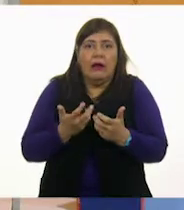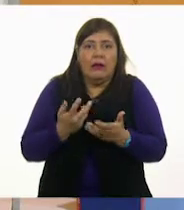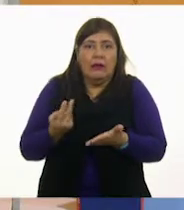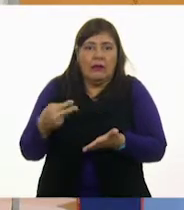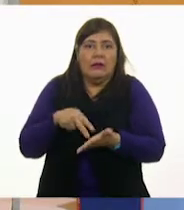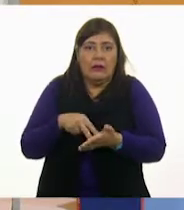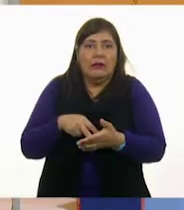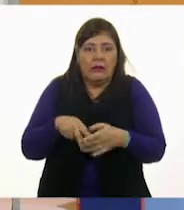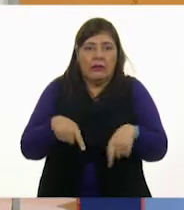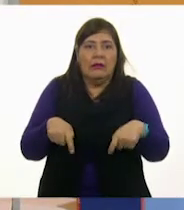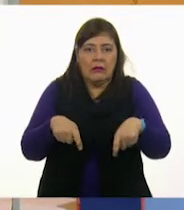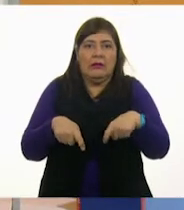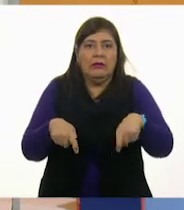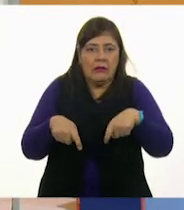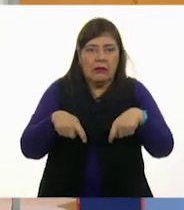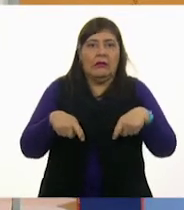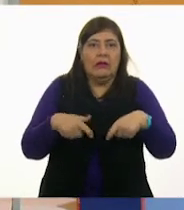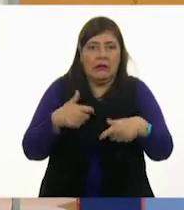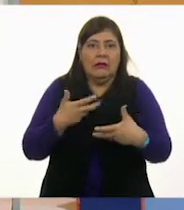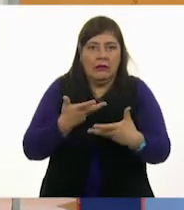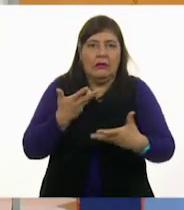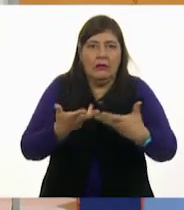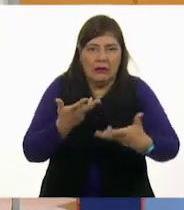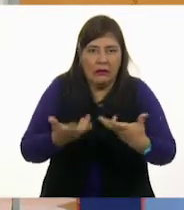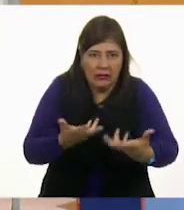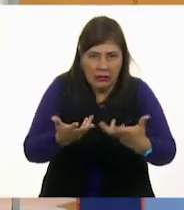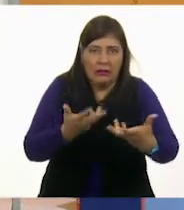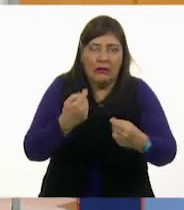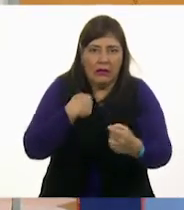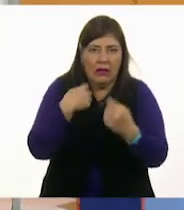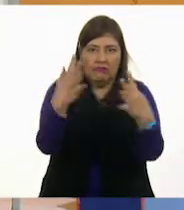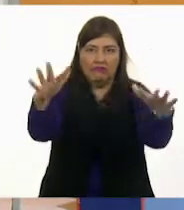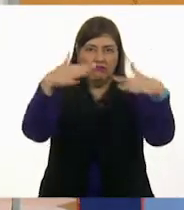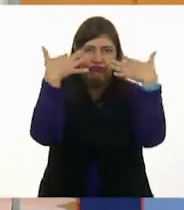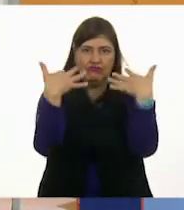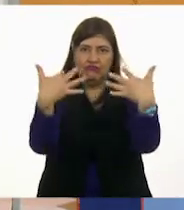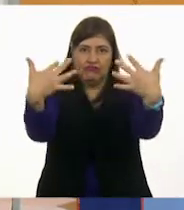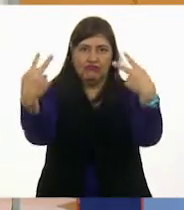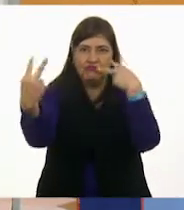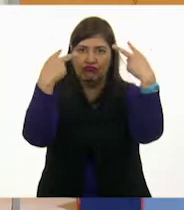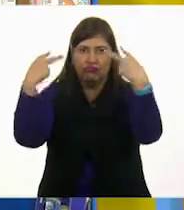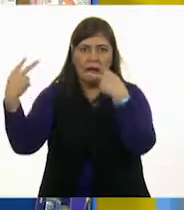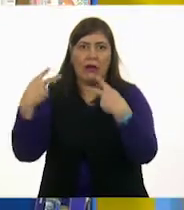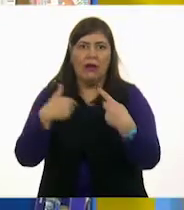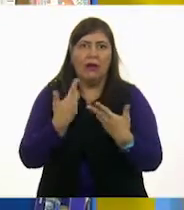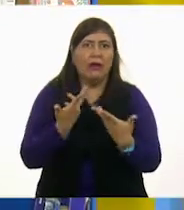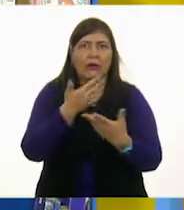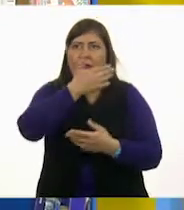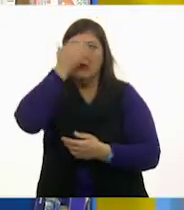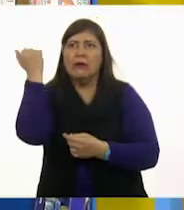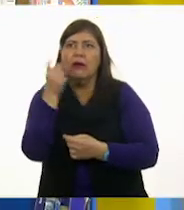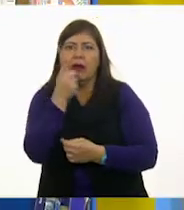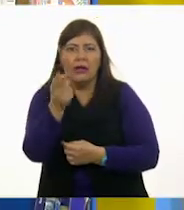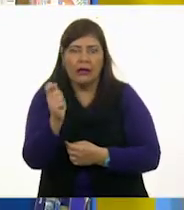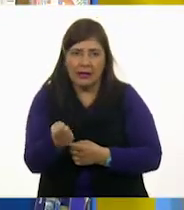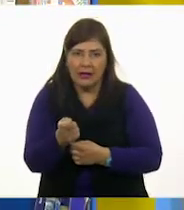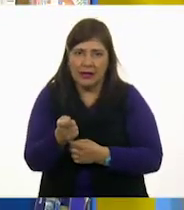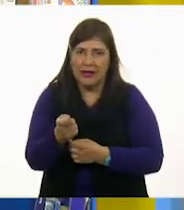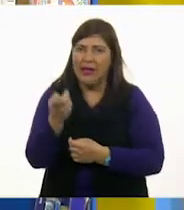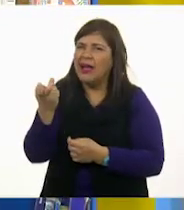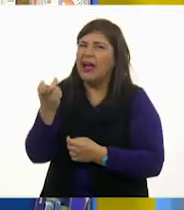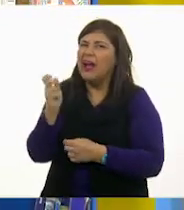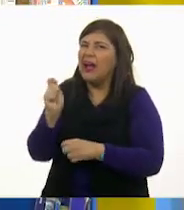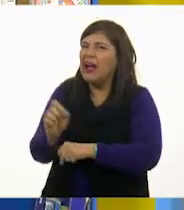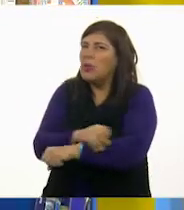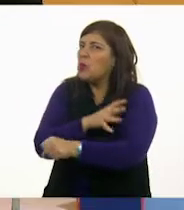frente de muchísimas personas y no sabes qué decir. ¿Cuál es esa emoción?